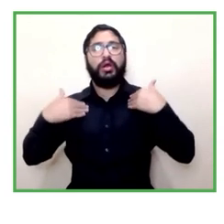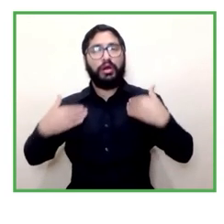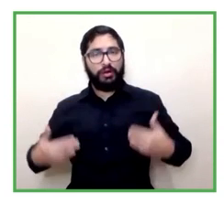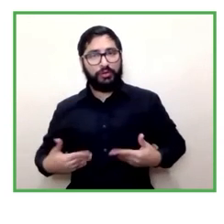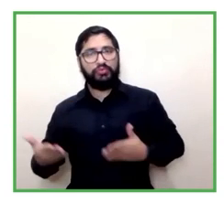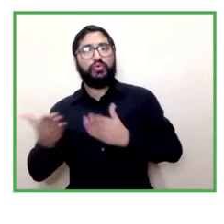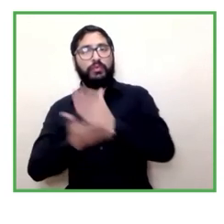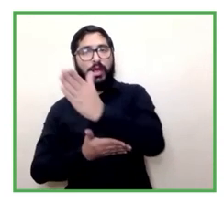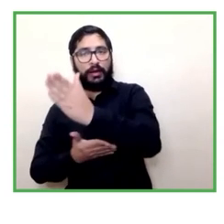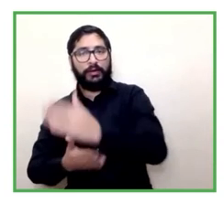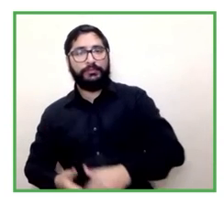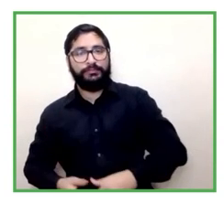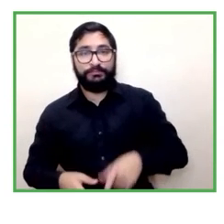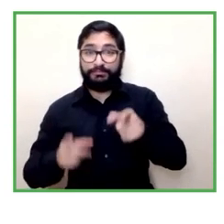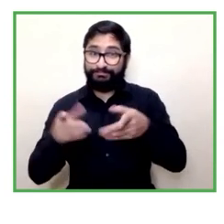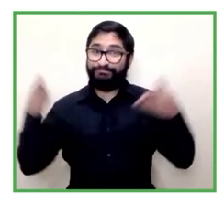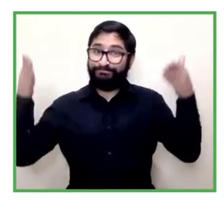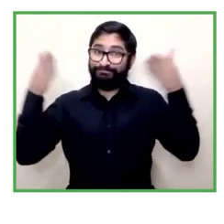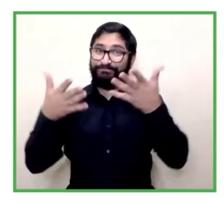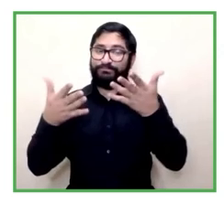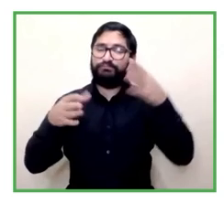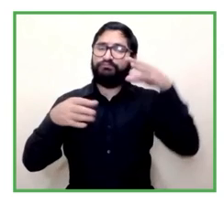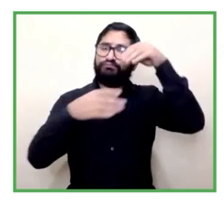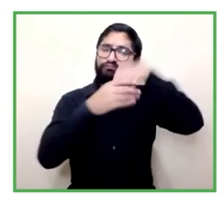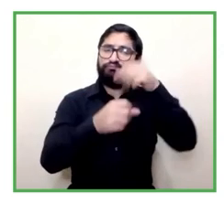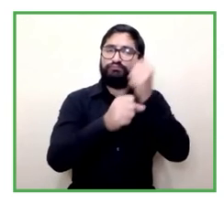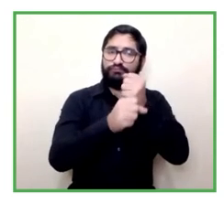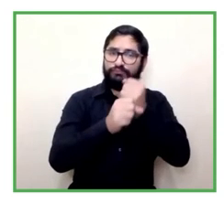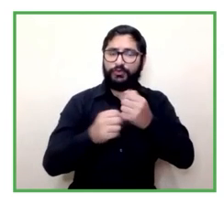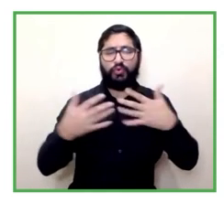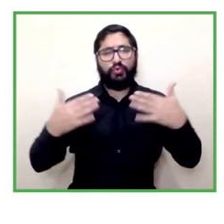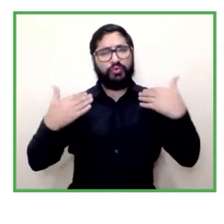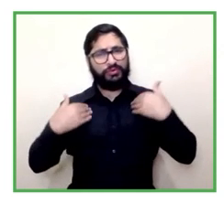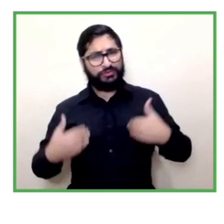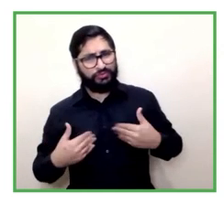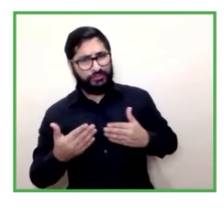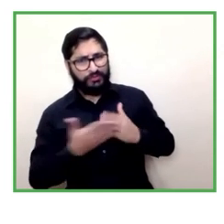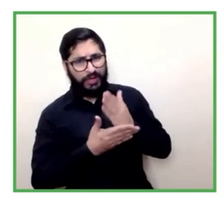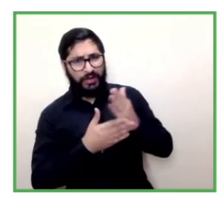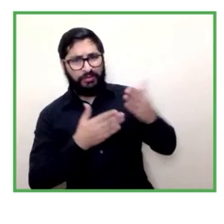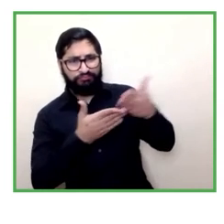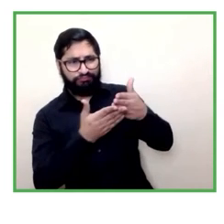recuperación esas son las palabras que repiten todas las visiones entonces nosotros tenemos que hacernos cargo de eso